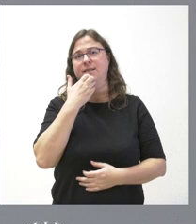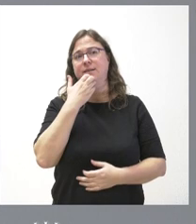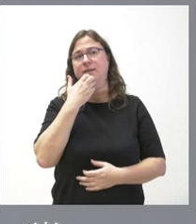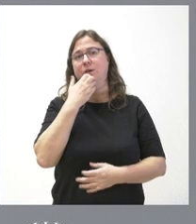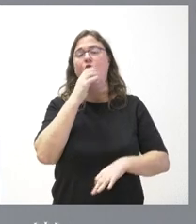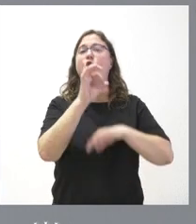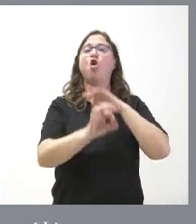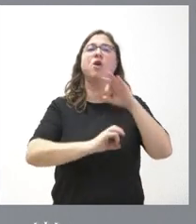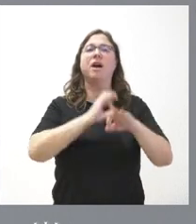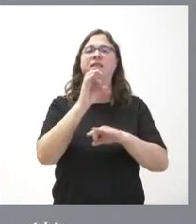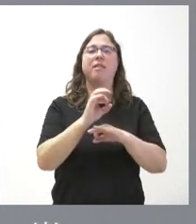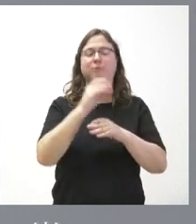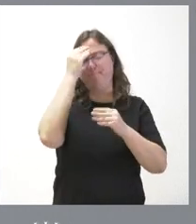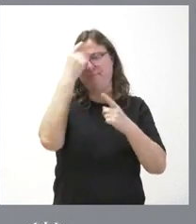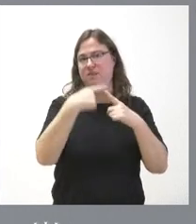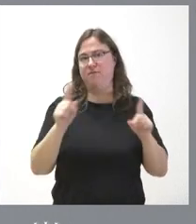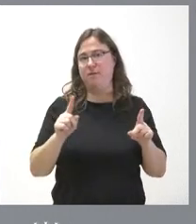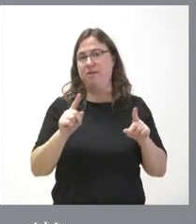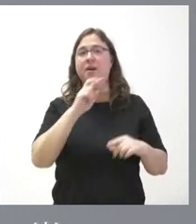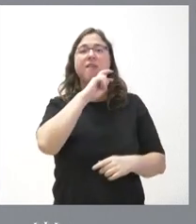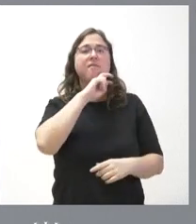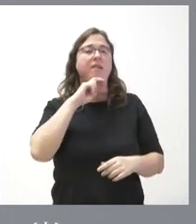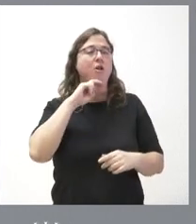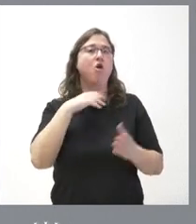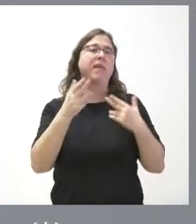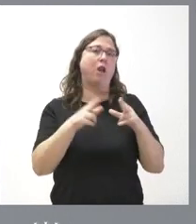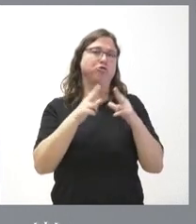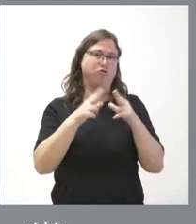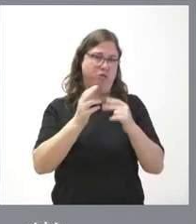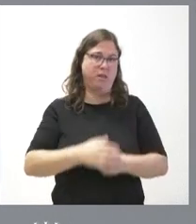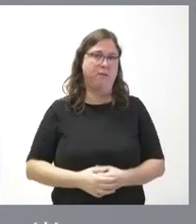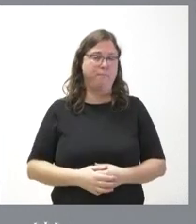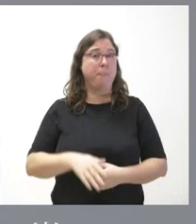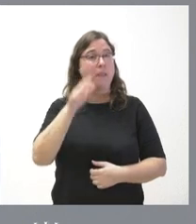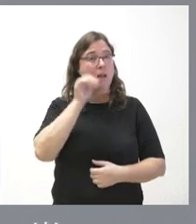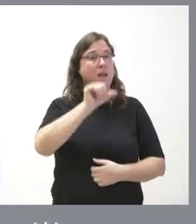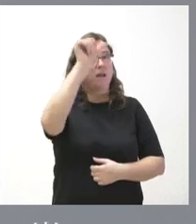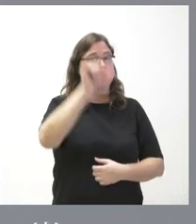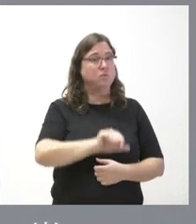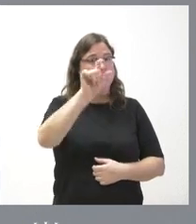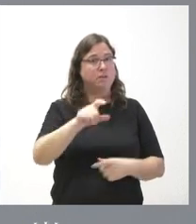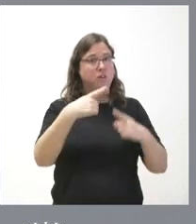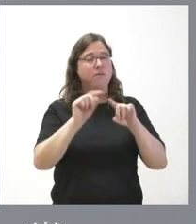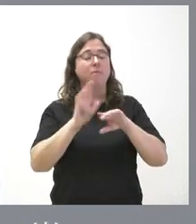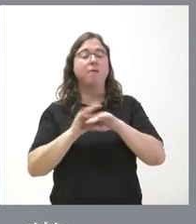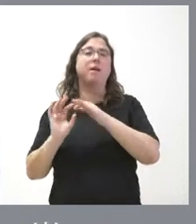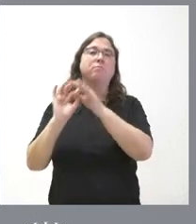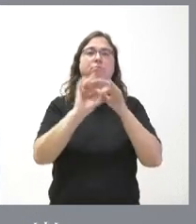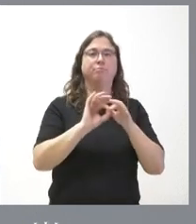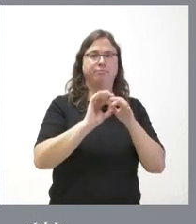organizaciones que piensan distinto pero ese es el valor del diálogo social escuchar a los diferentes para buscar lo que nos une